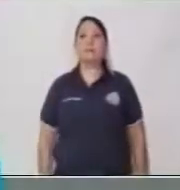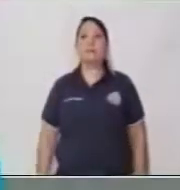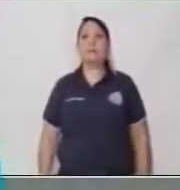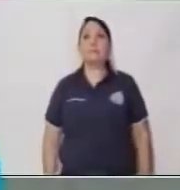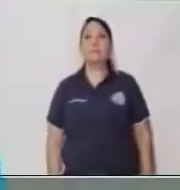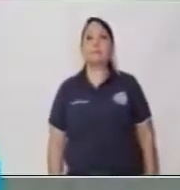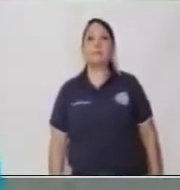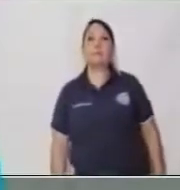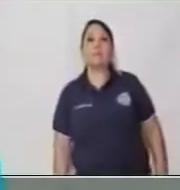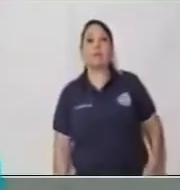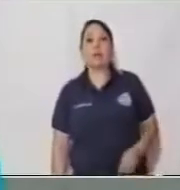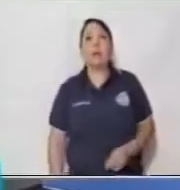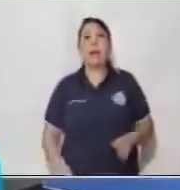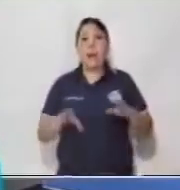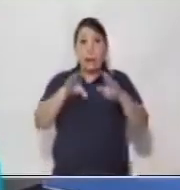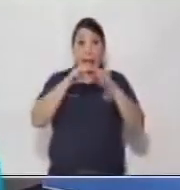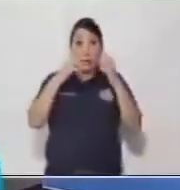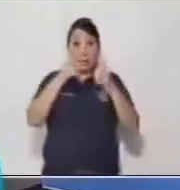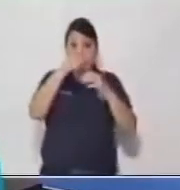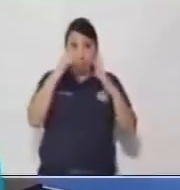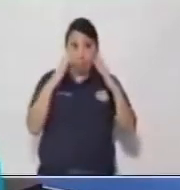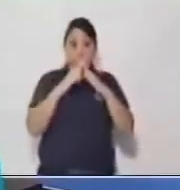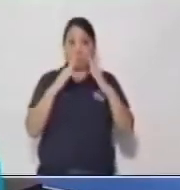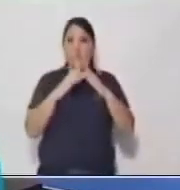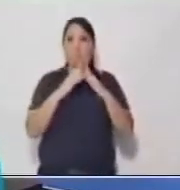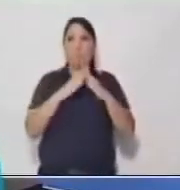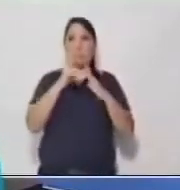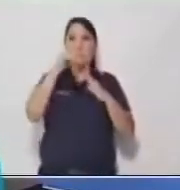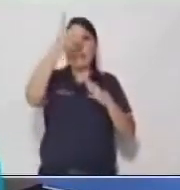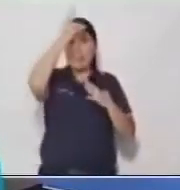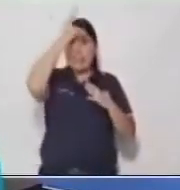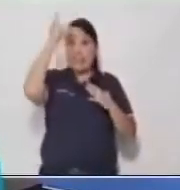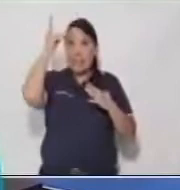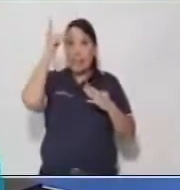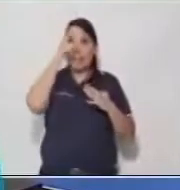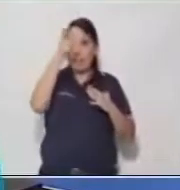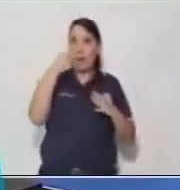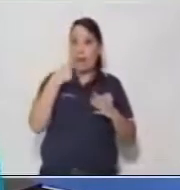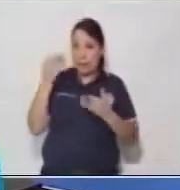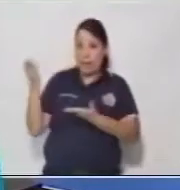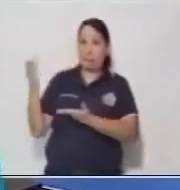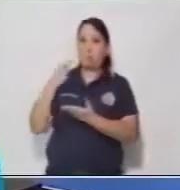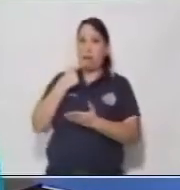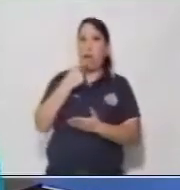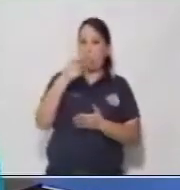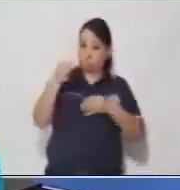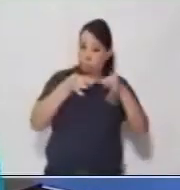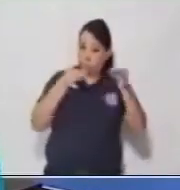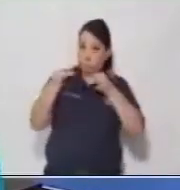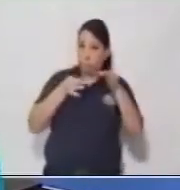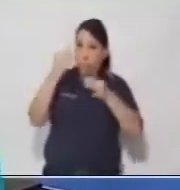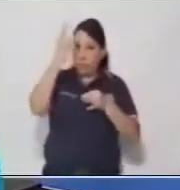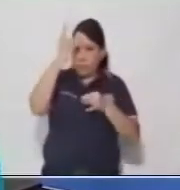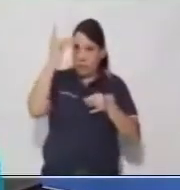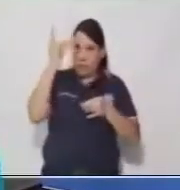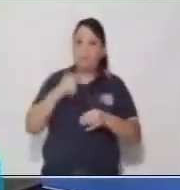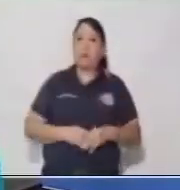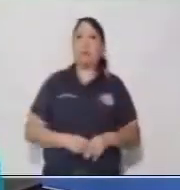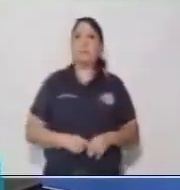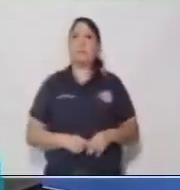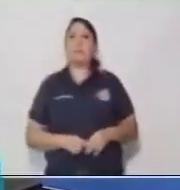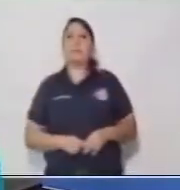Entonces, en casa, de tarea, les voy a dejar una tarea, vamos a